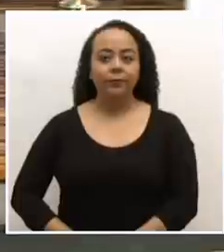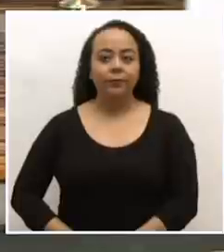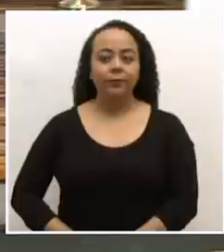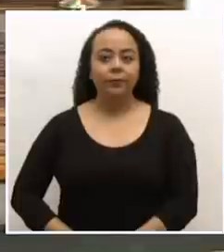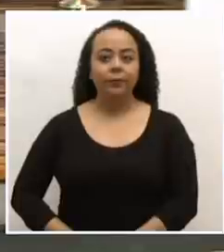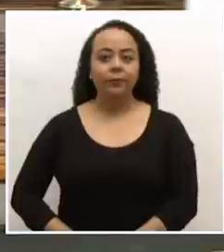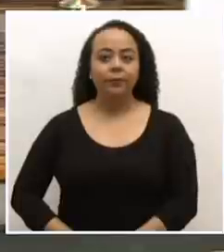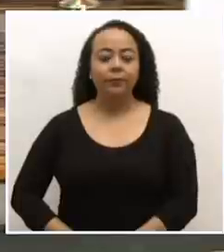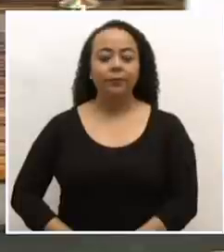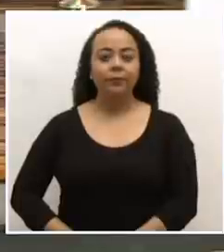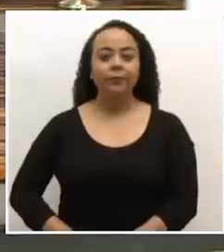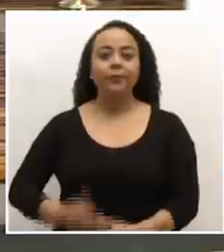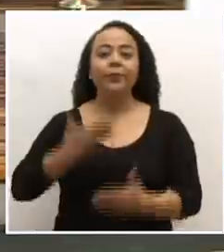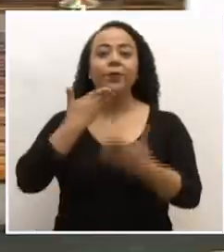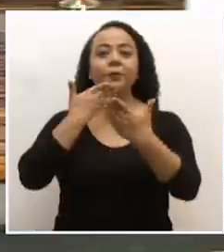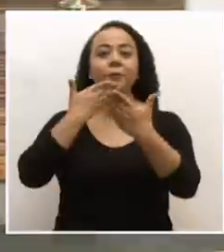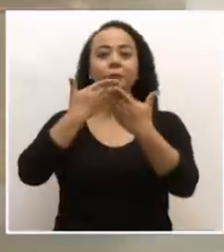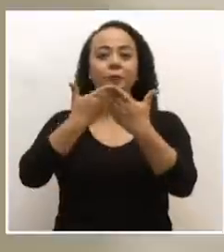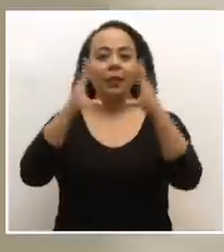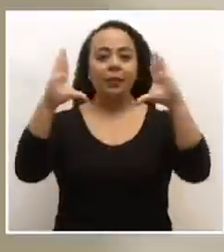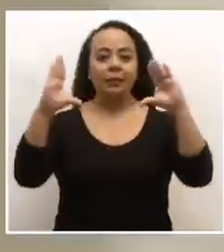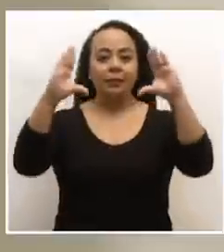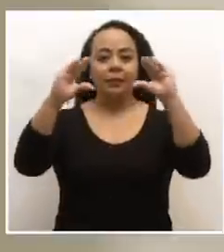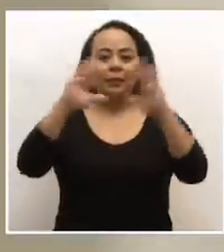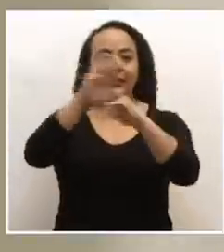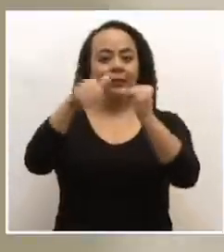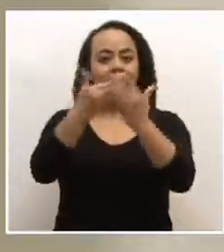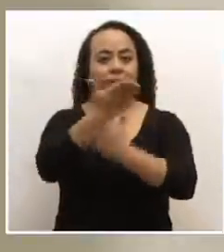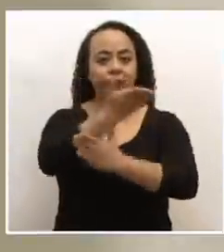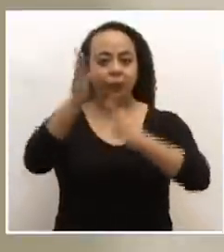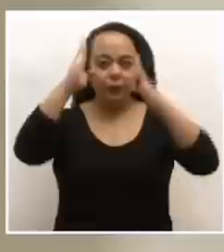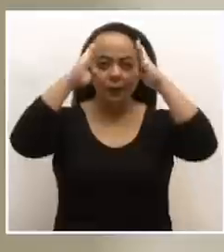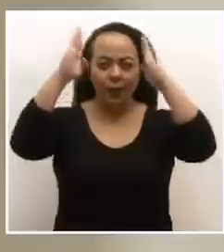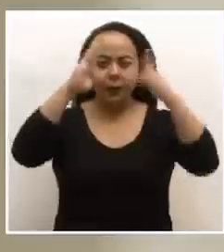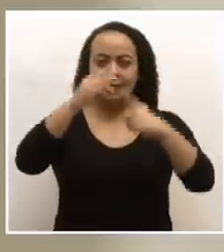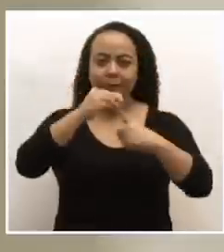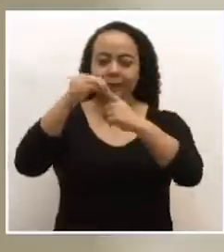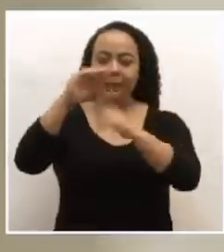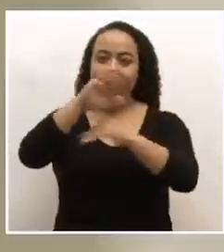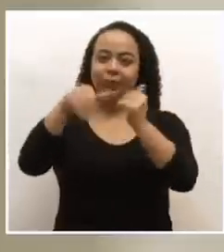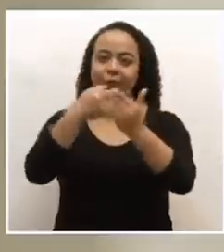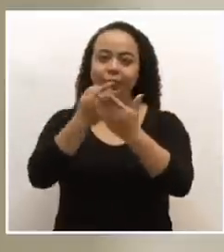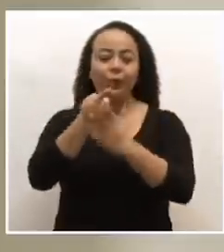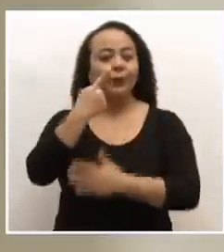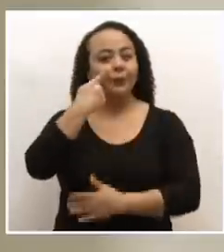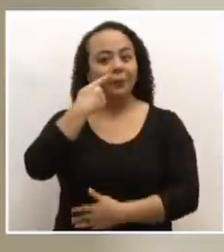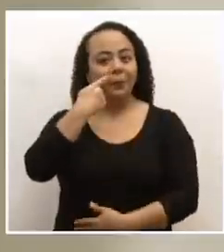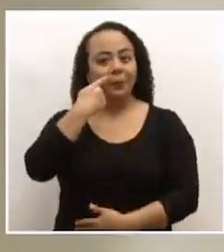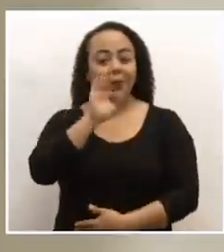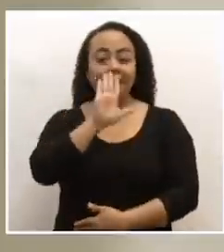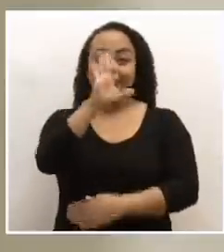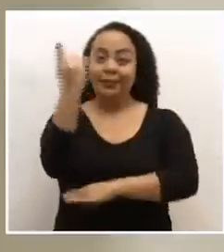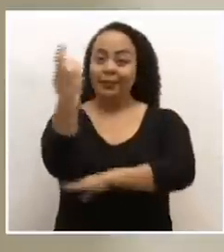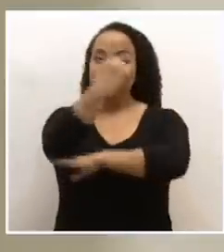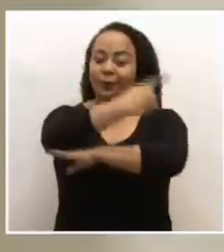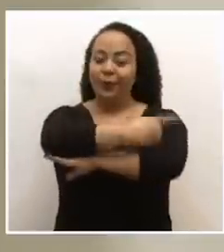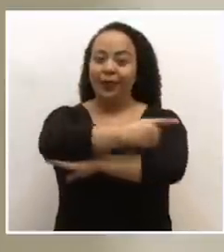Bueno, muy buenas tardes a todos y todas. Un saludo muy especial a todos los padres justamente en su día.